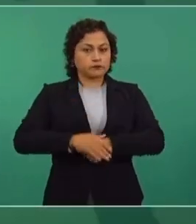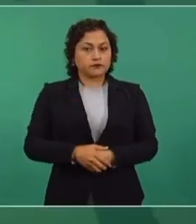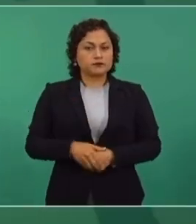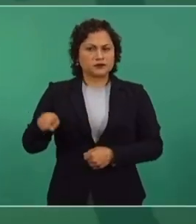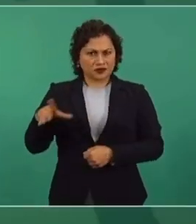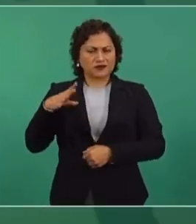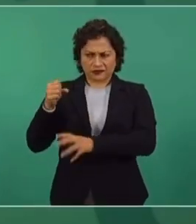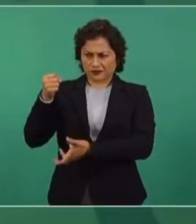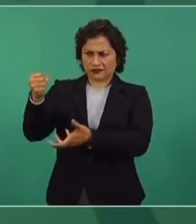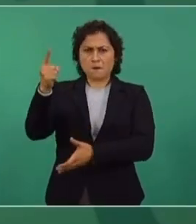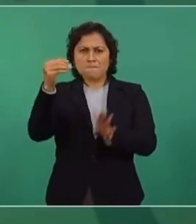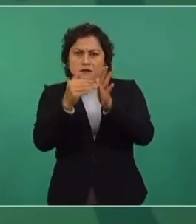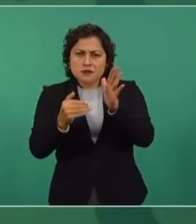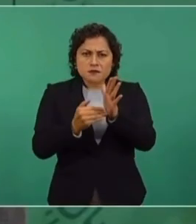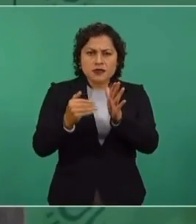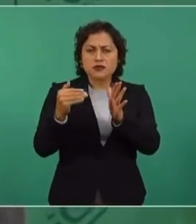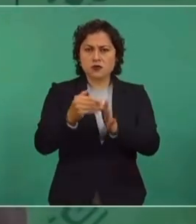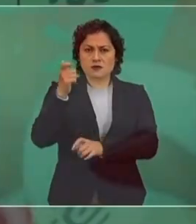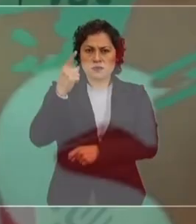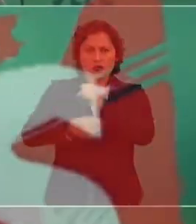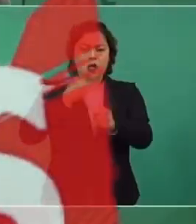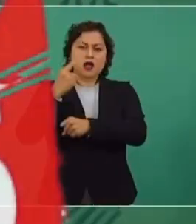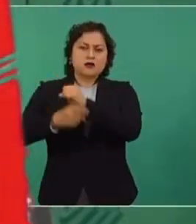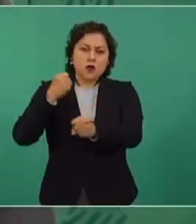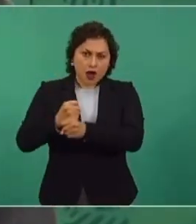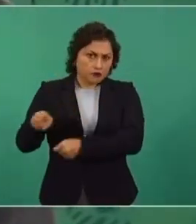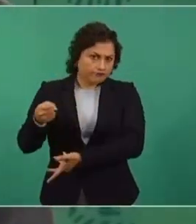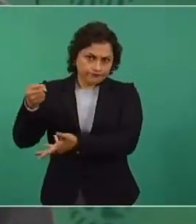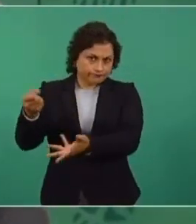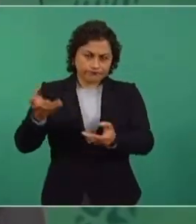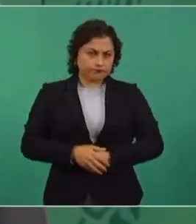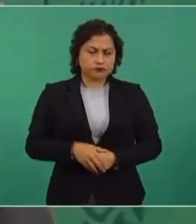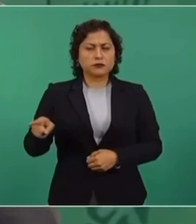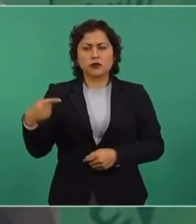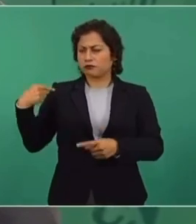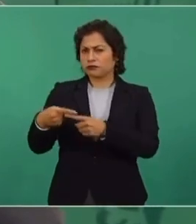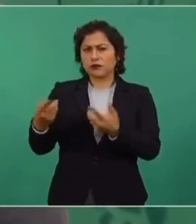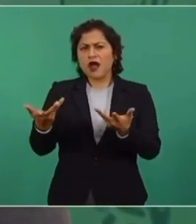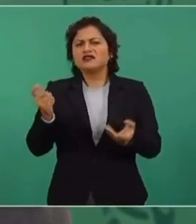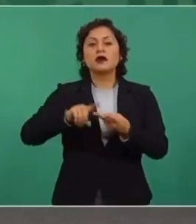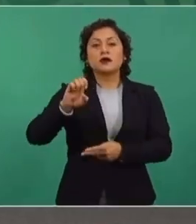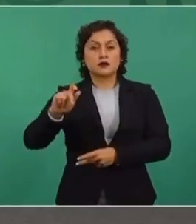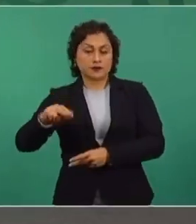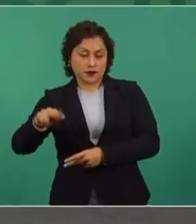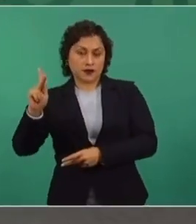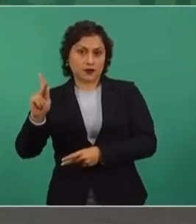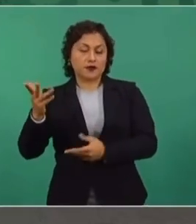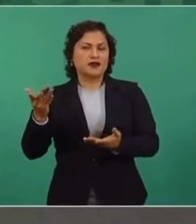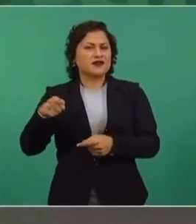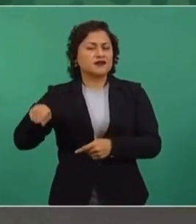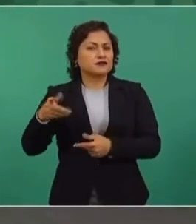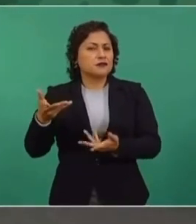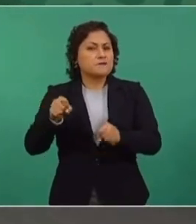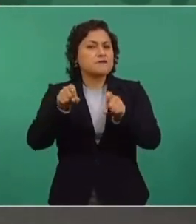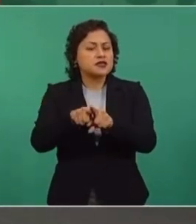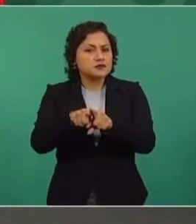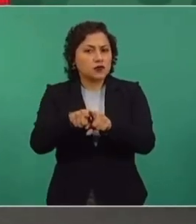tienen un presupuesto como de mil millones de pesos al año y no hicieron nada para combatir la corrupción. Entonces, ahora